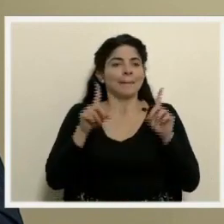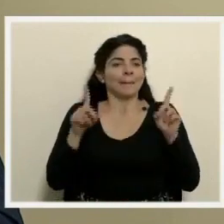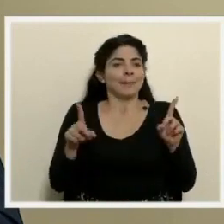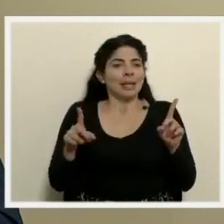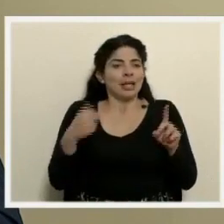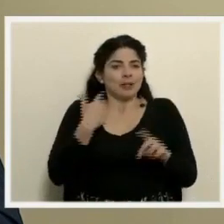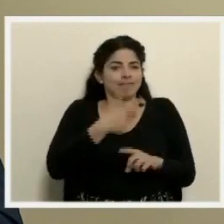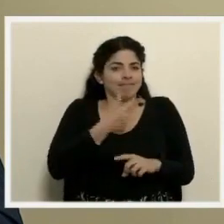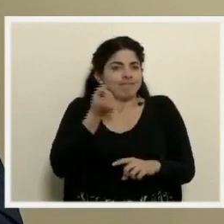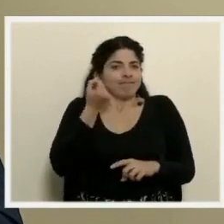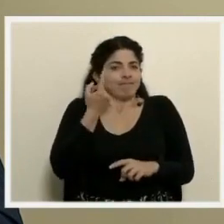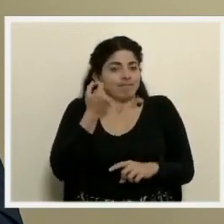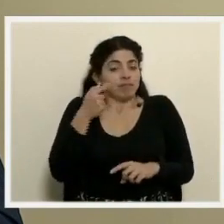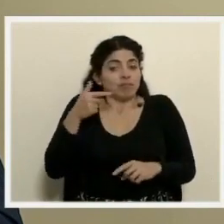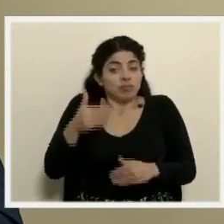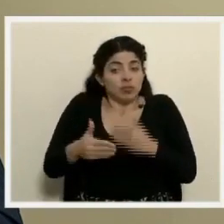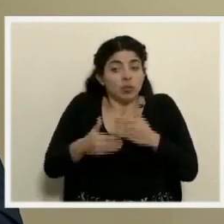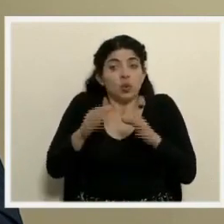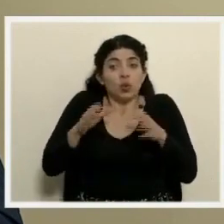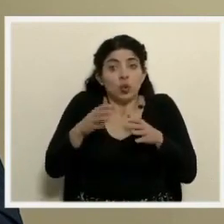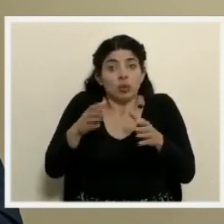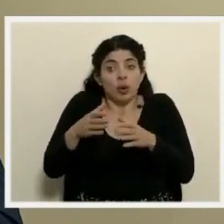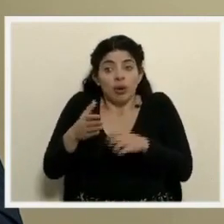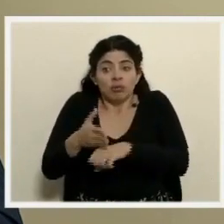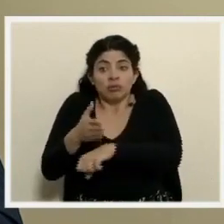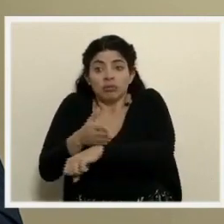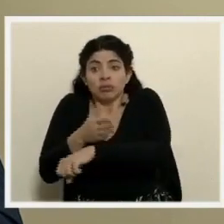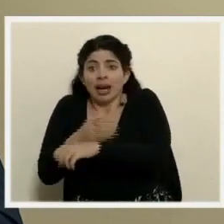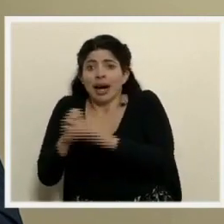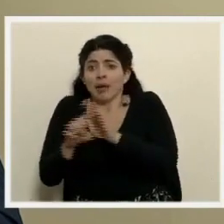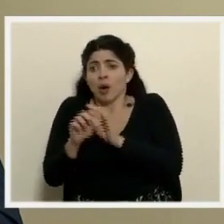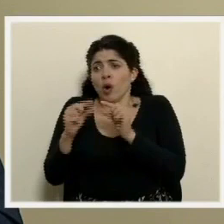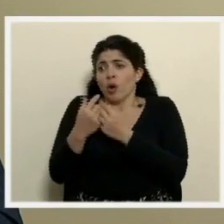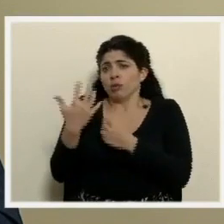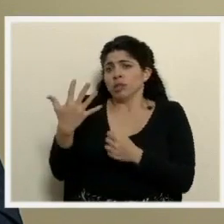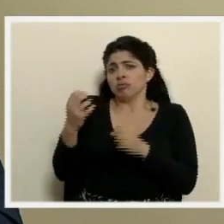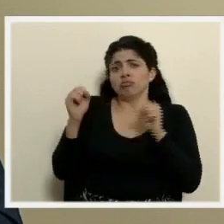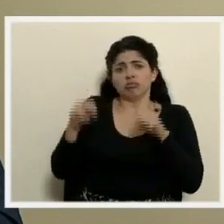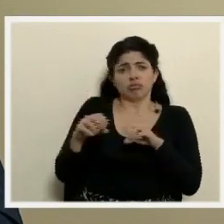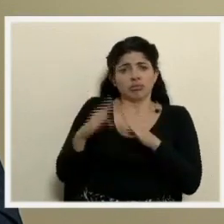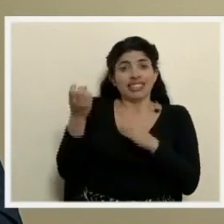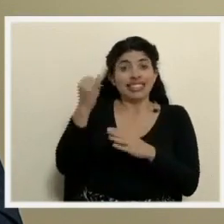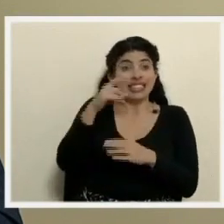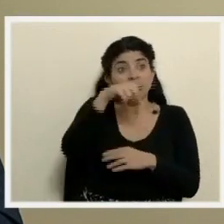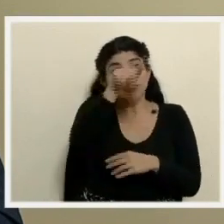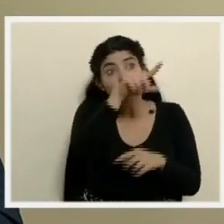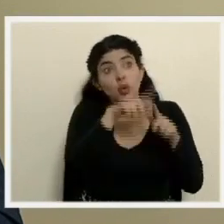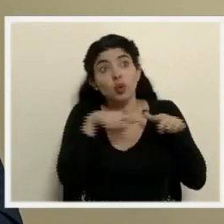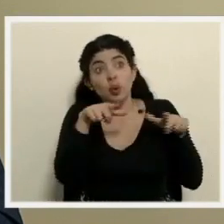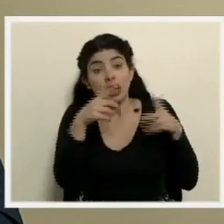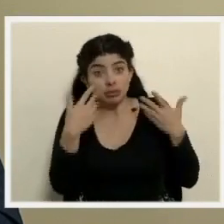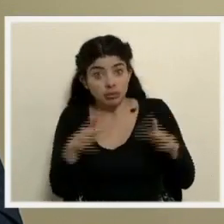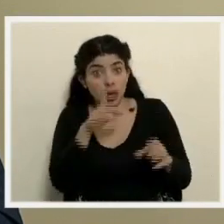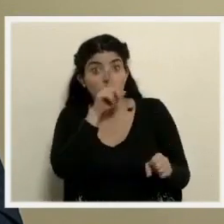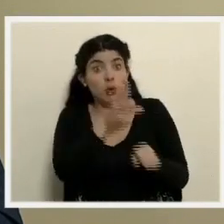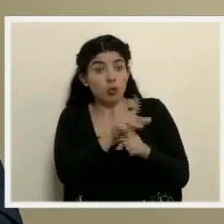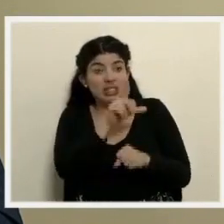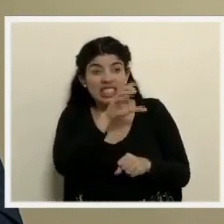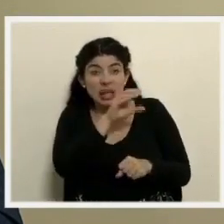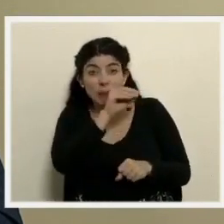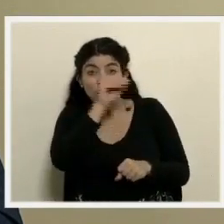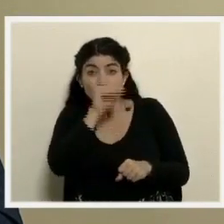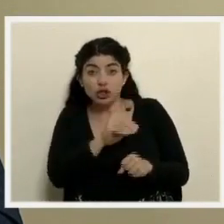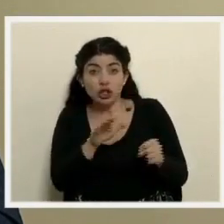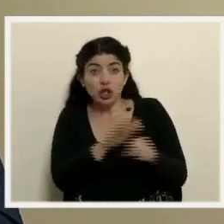pero entendemos que conforme vaya avanzando los grupos y posiblemente el grupo 5 ya se puede abrir si se cumplió con el 100%